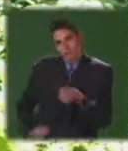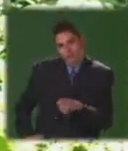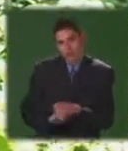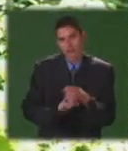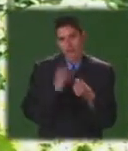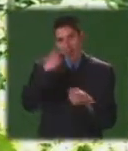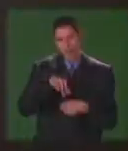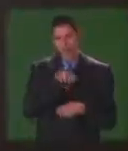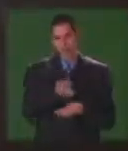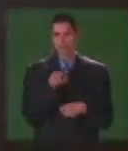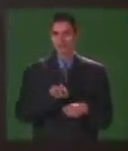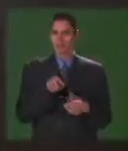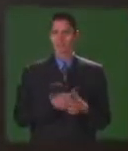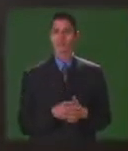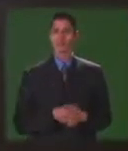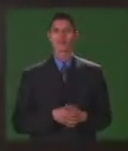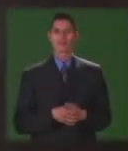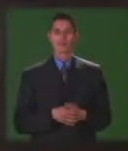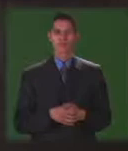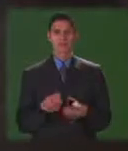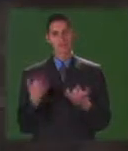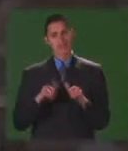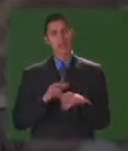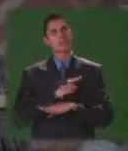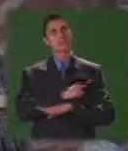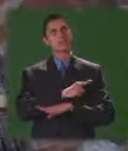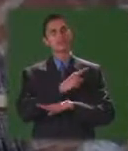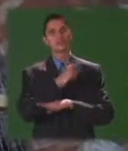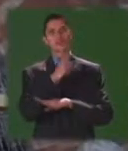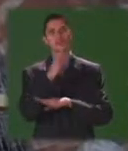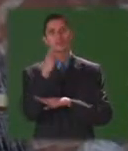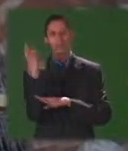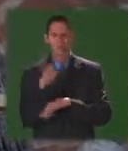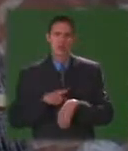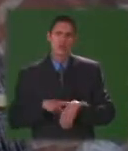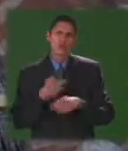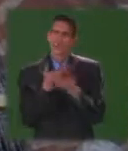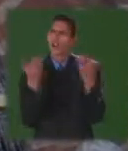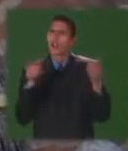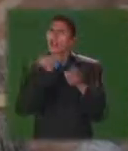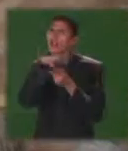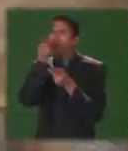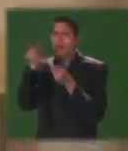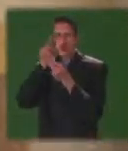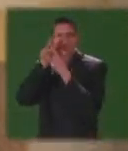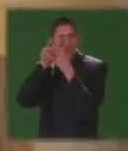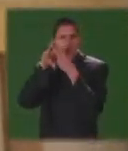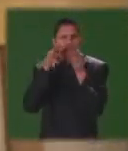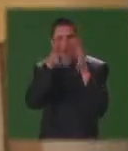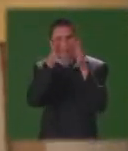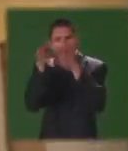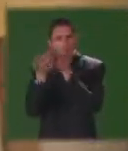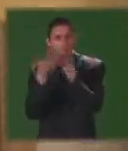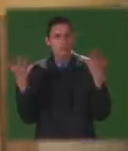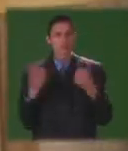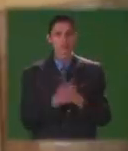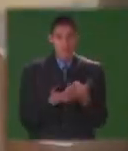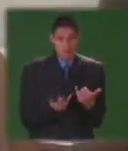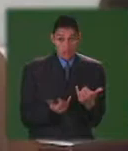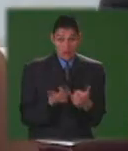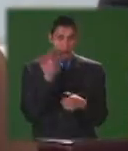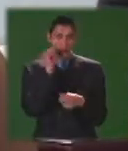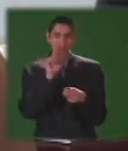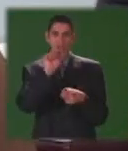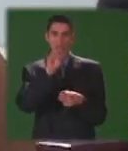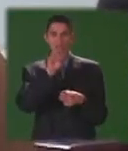muy importante Ha transcurrido la mayor parte del día y aún nos faltan cosas por saber y conocer En este instante Adriana